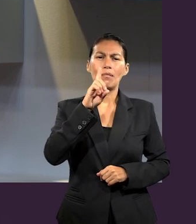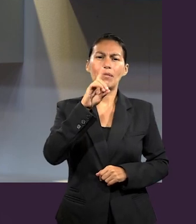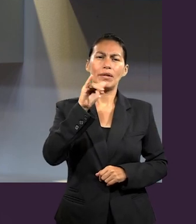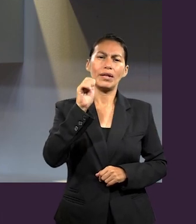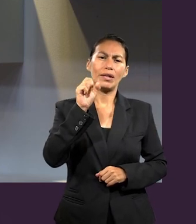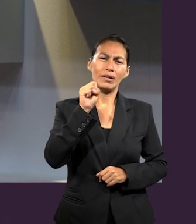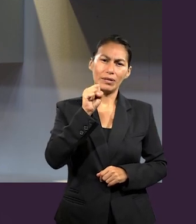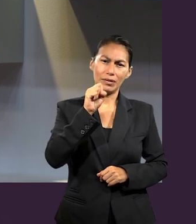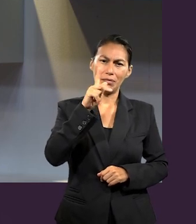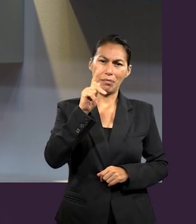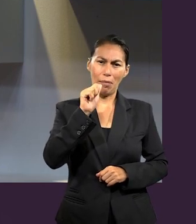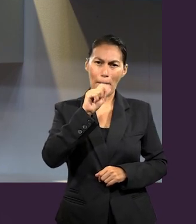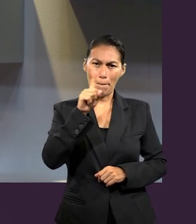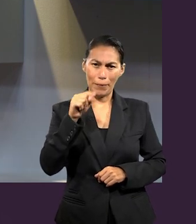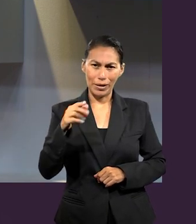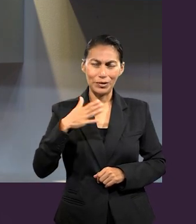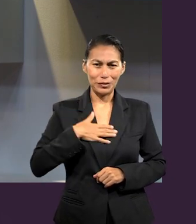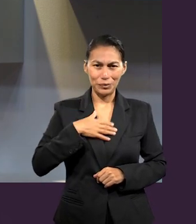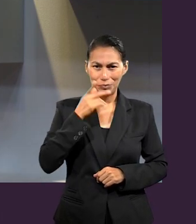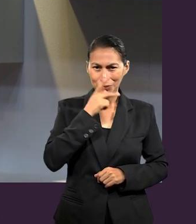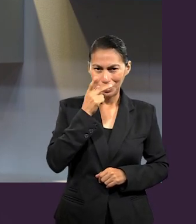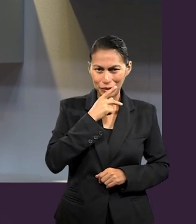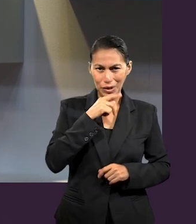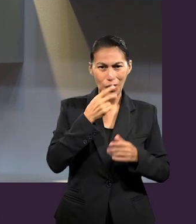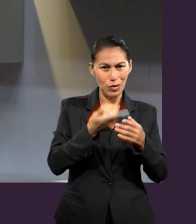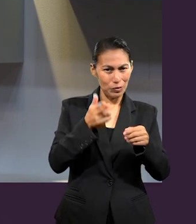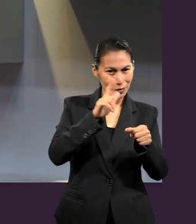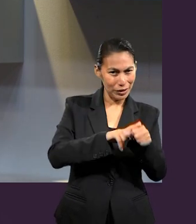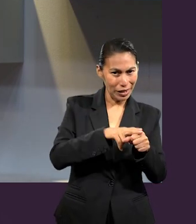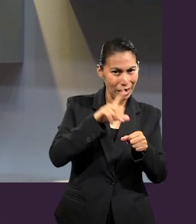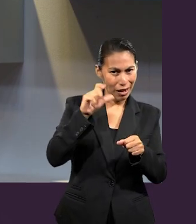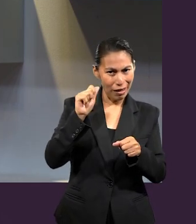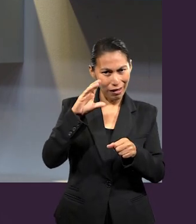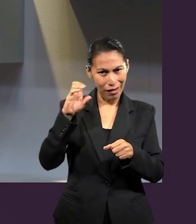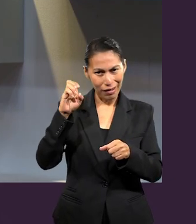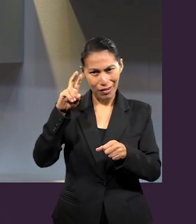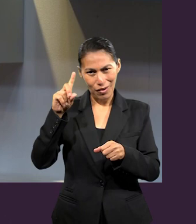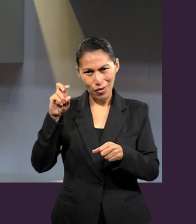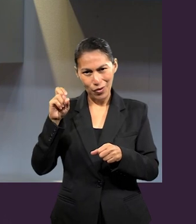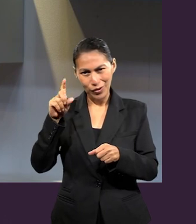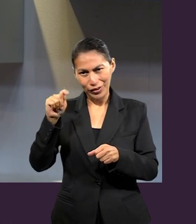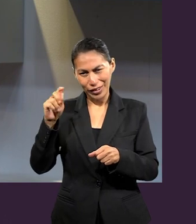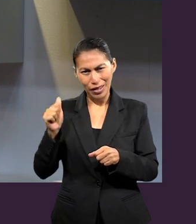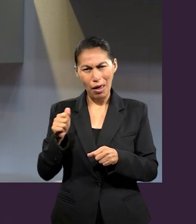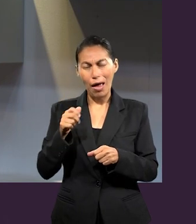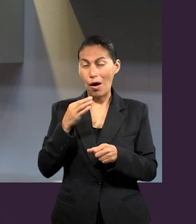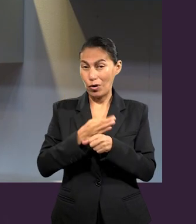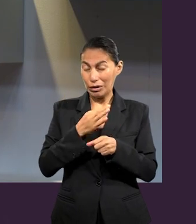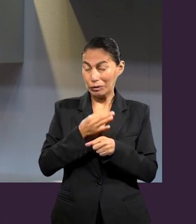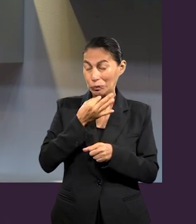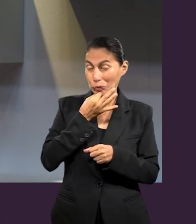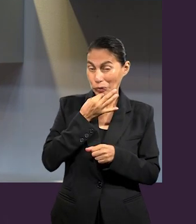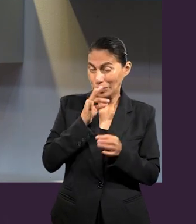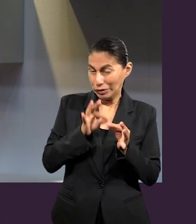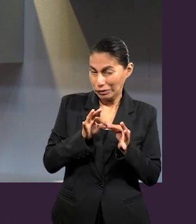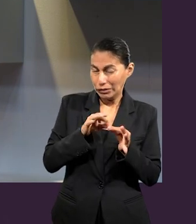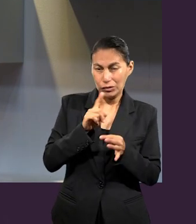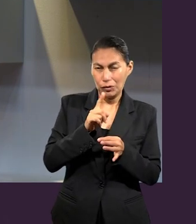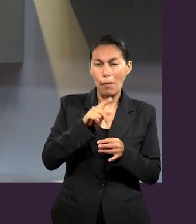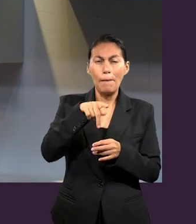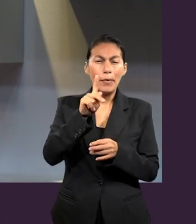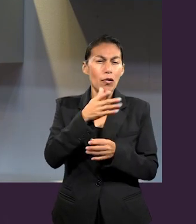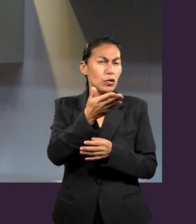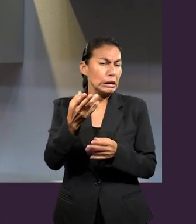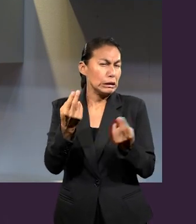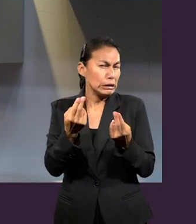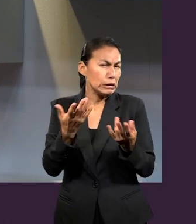pastor capellán del Hospital La Carlota. Por cierto, no es el mejor lugar para conocerlos, pero cuando tengan alguna necesidad, les esperamos en el